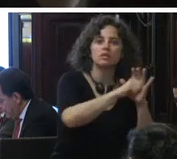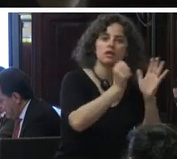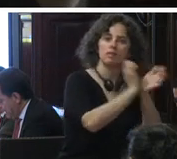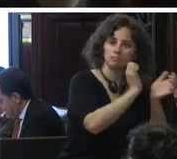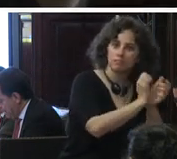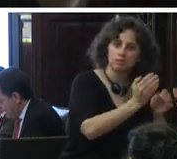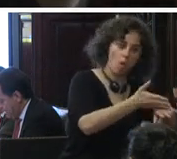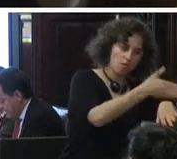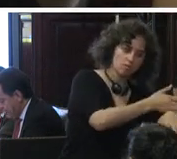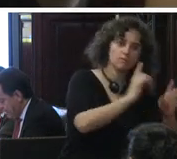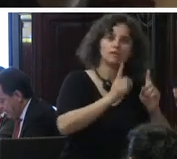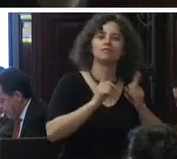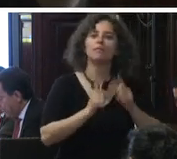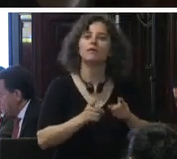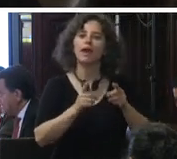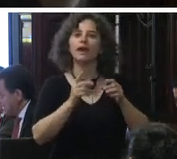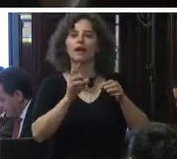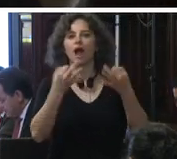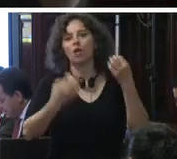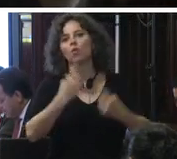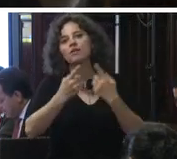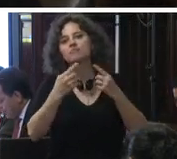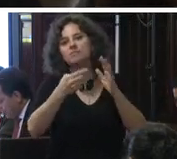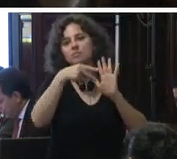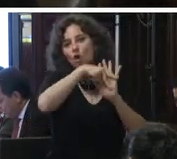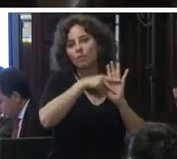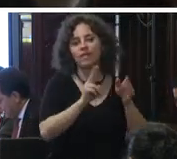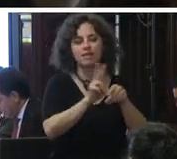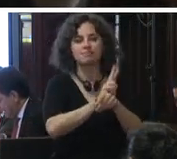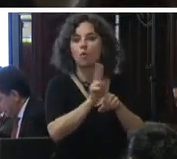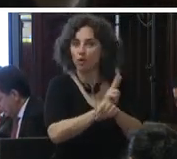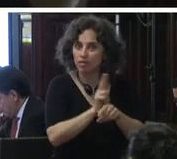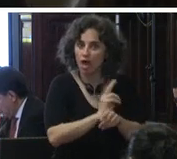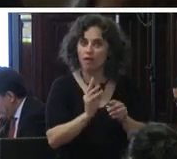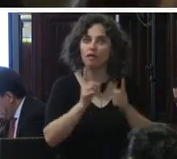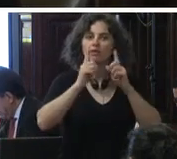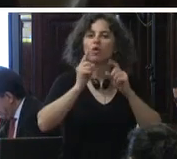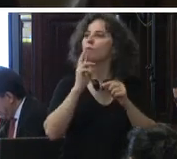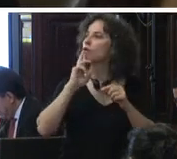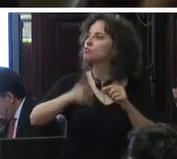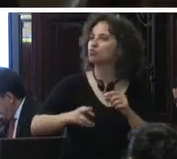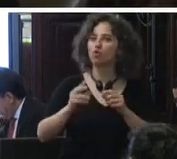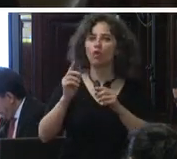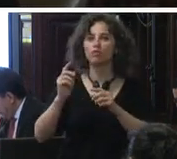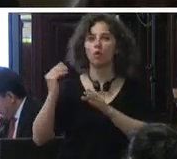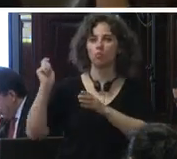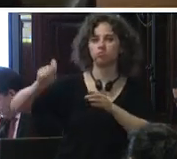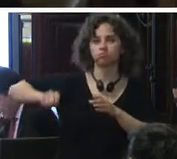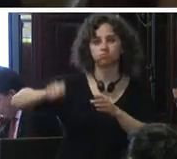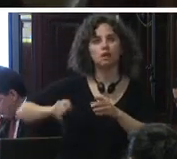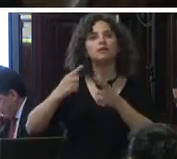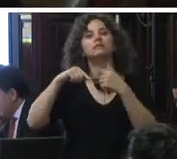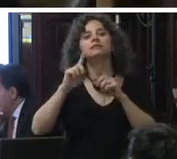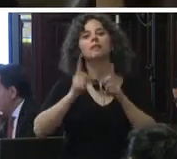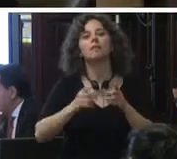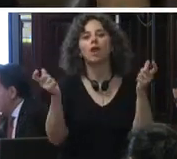ejecución de penas y en las medidas de seguridad impuestas como consecuencia de una resolución judicial por la comisión de un